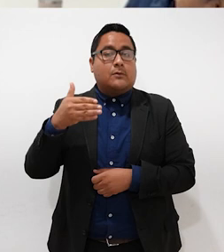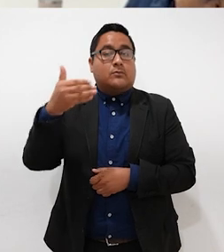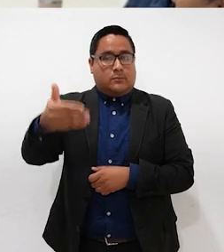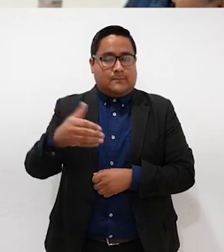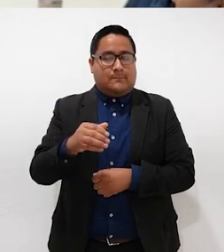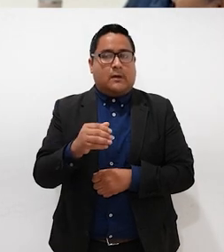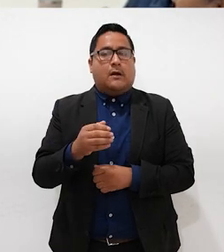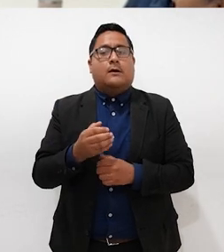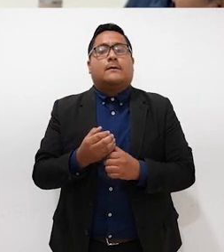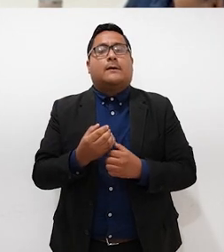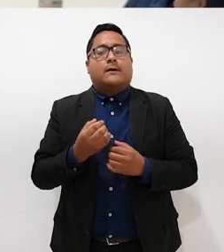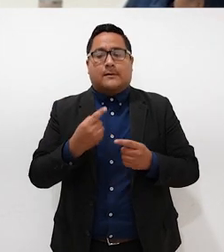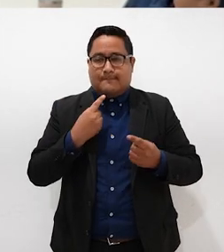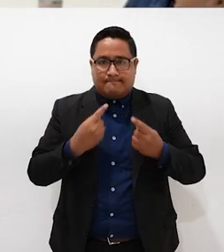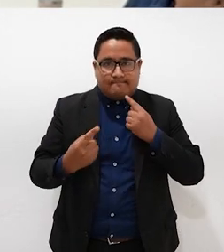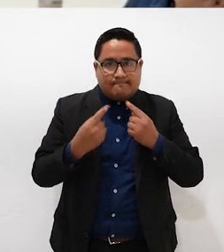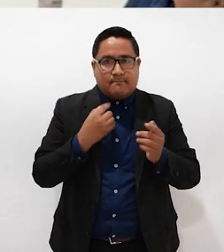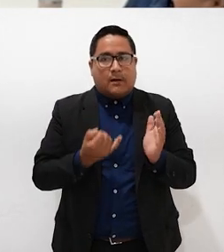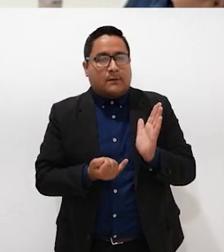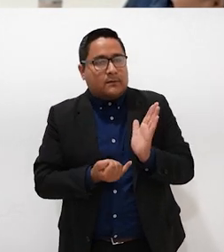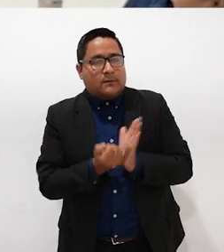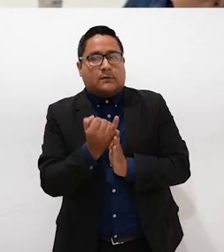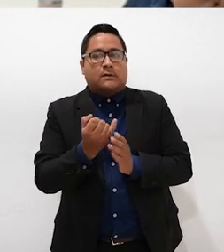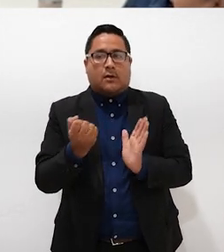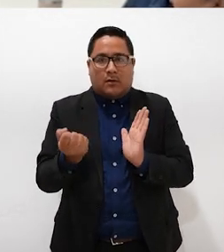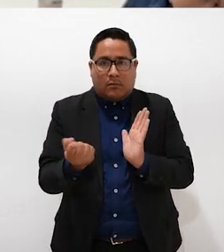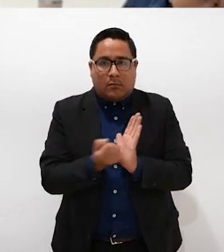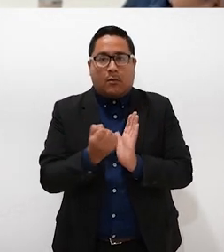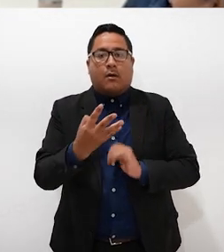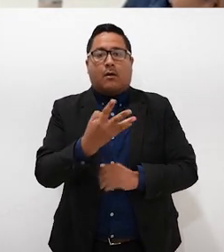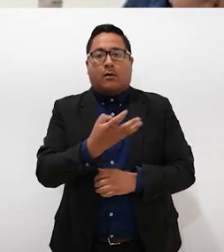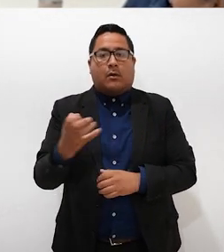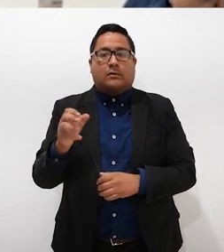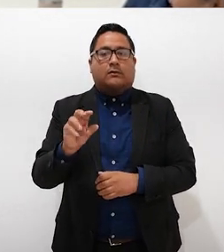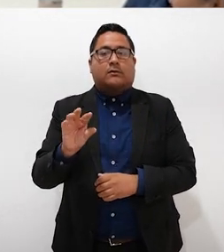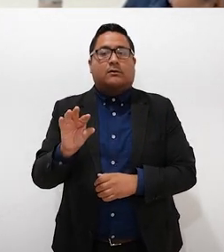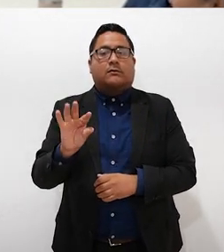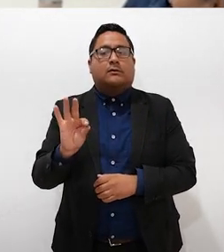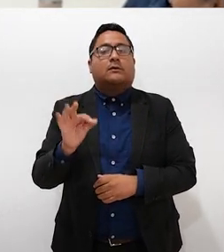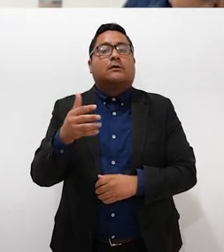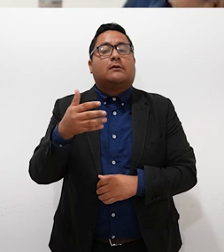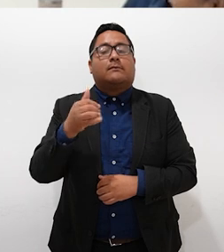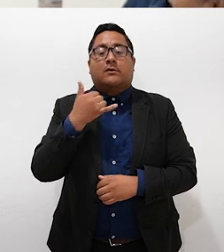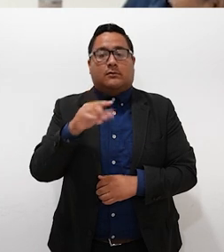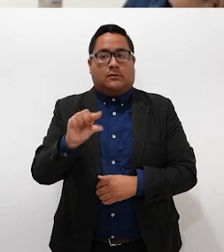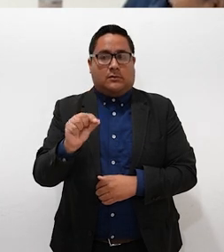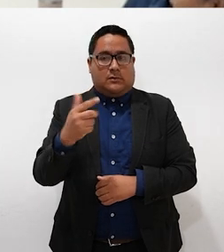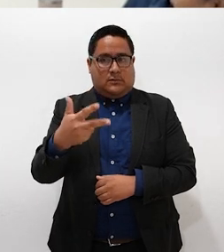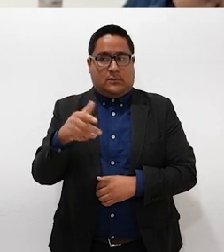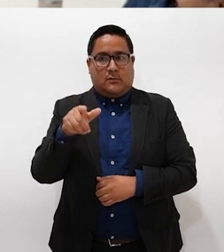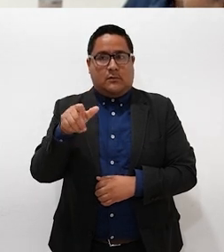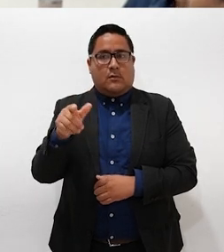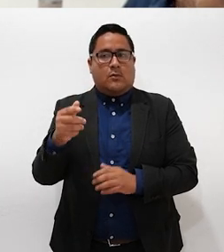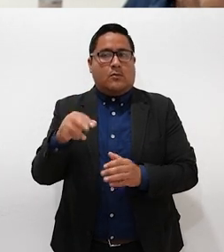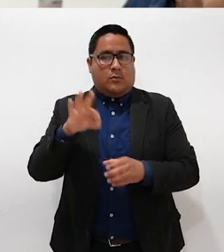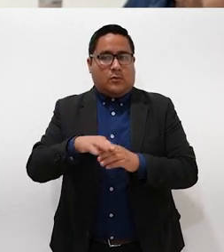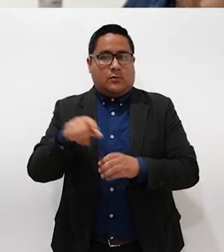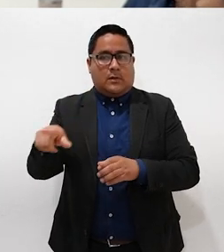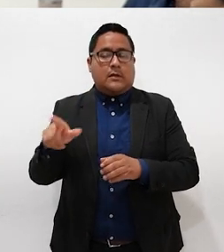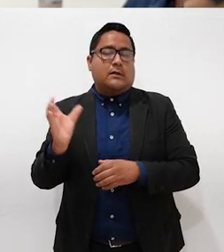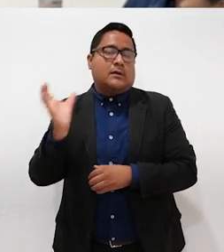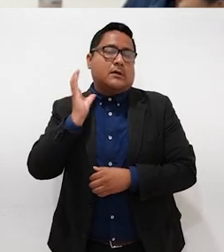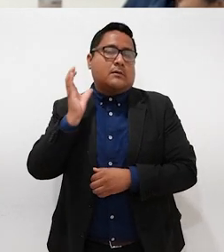dictamina y se aprueba por 455 votos en la Cámara